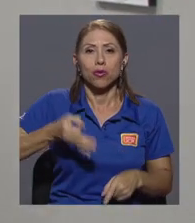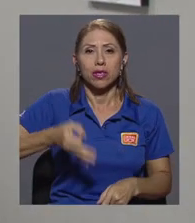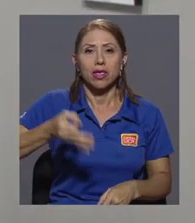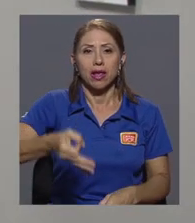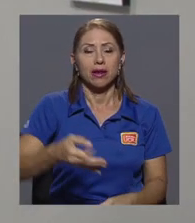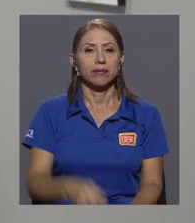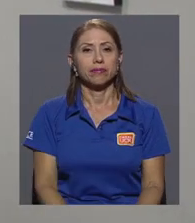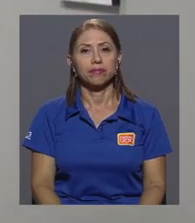¡Gracias! ¡Gracias! ¡Gracias! ¡Gracias!